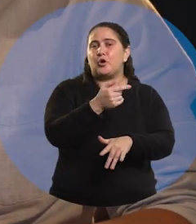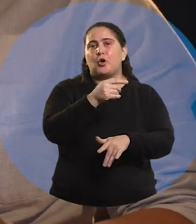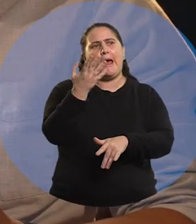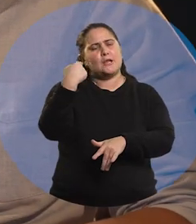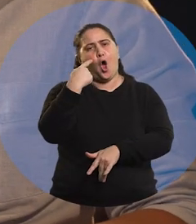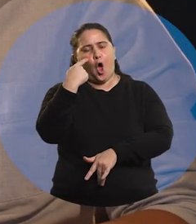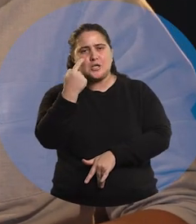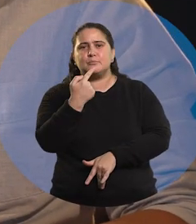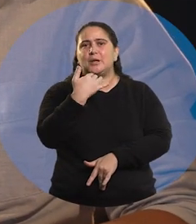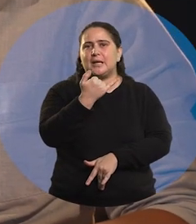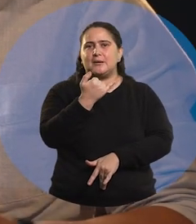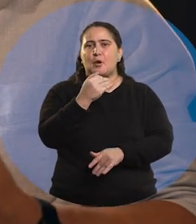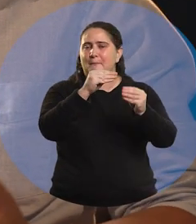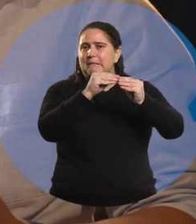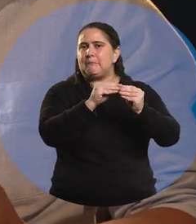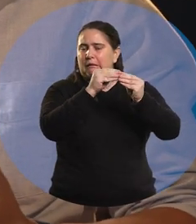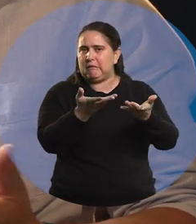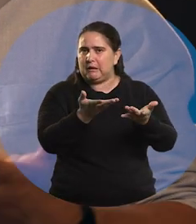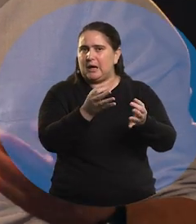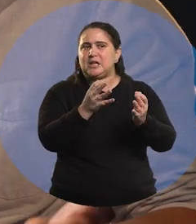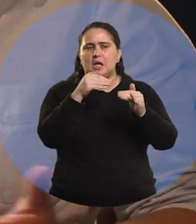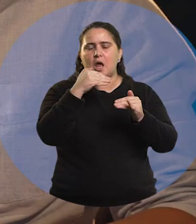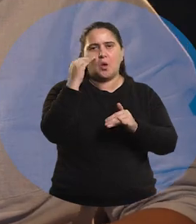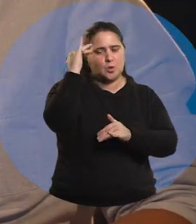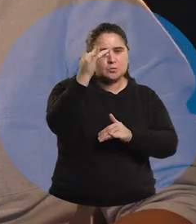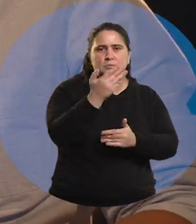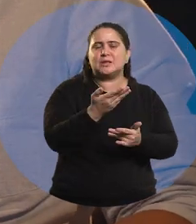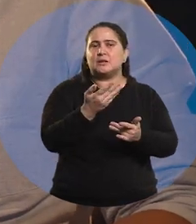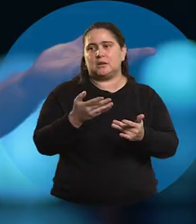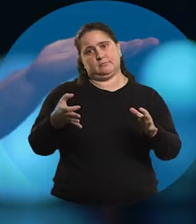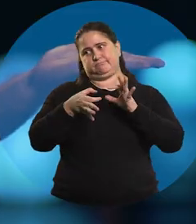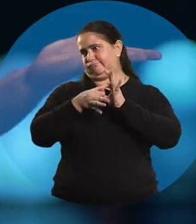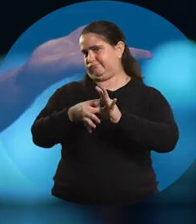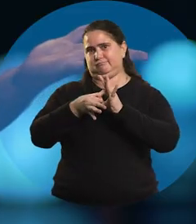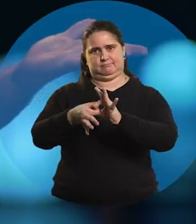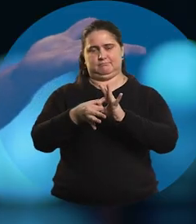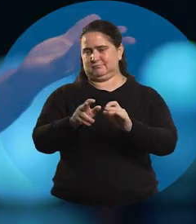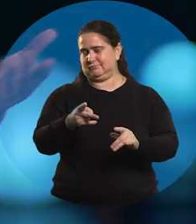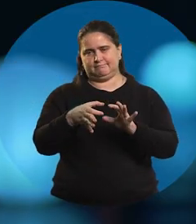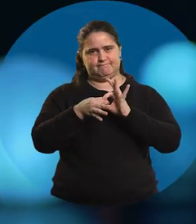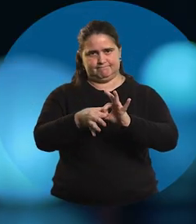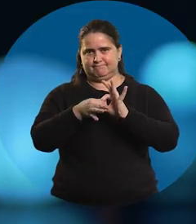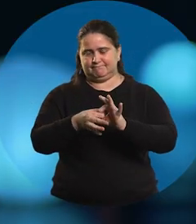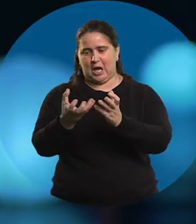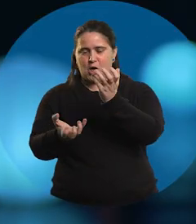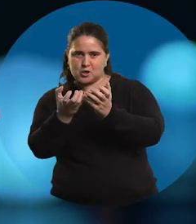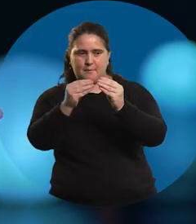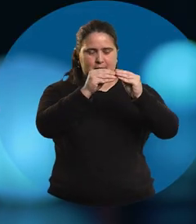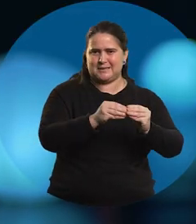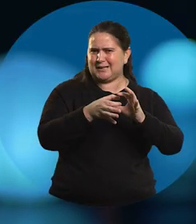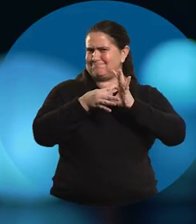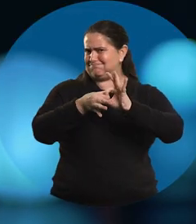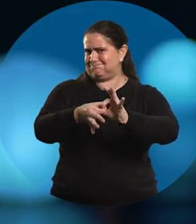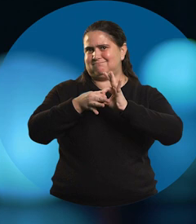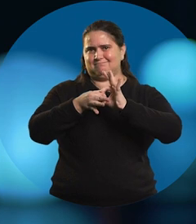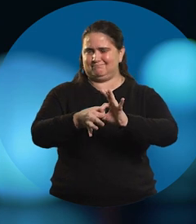Por ejemplo, con uno que ya conoces mucho, que es el de las matemáticas y el de la educación. Y se llevan de la mano. La cocina y